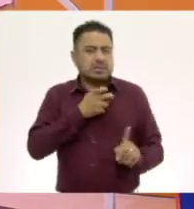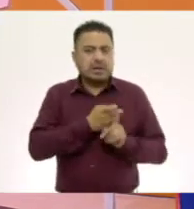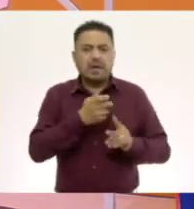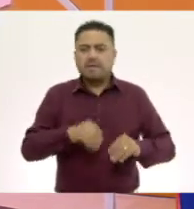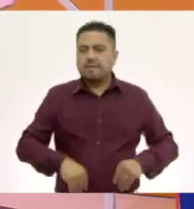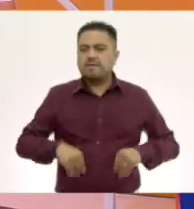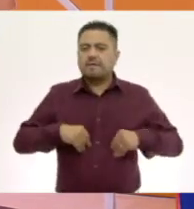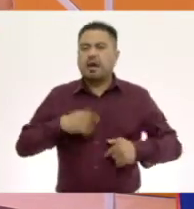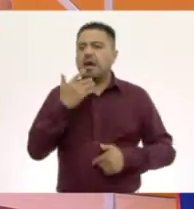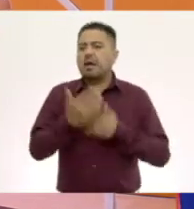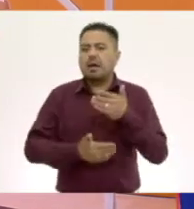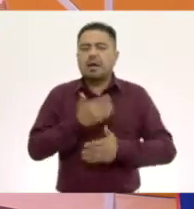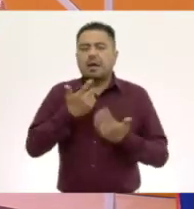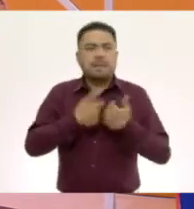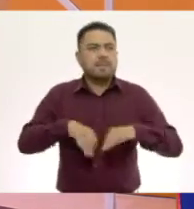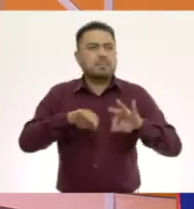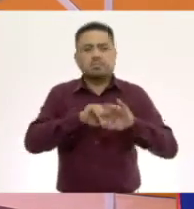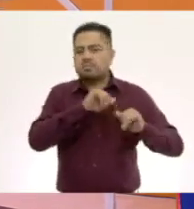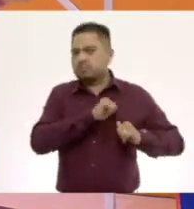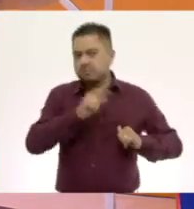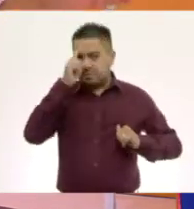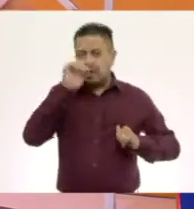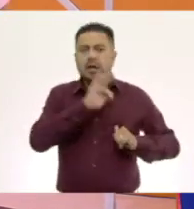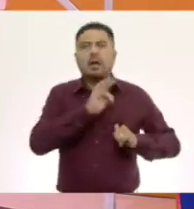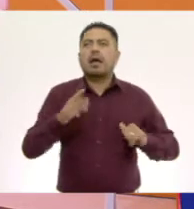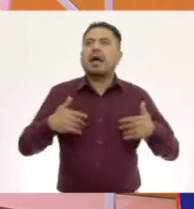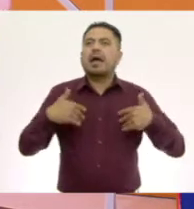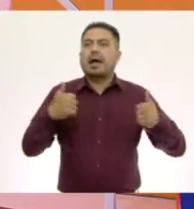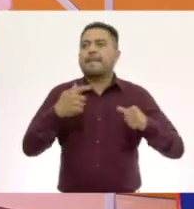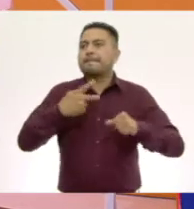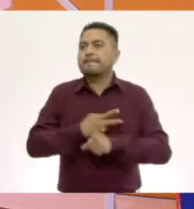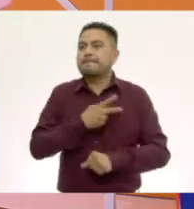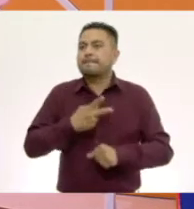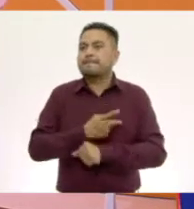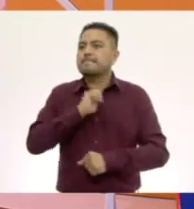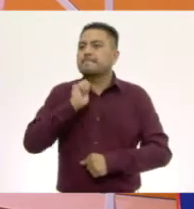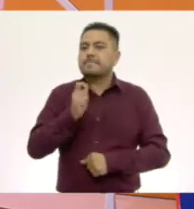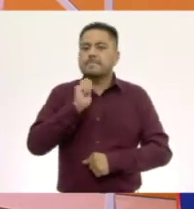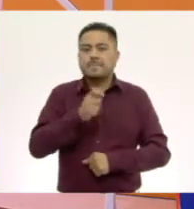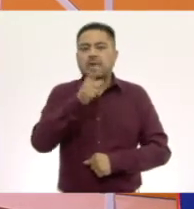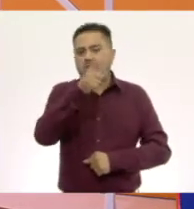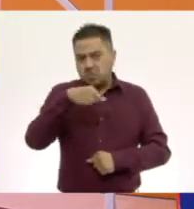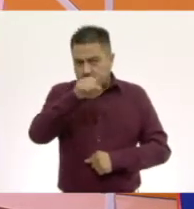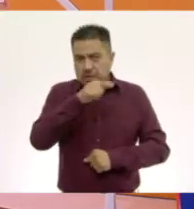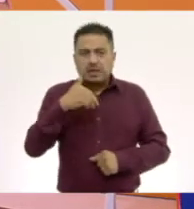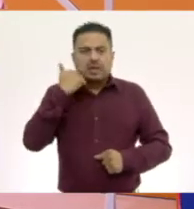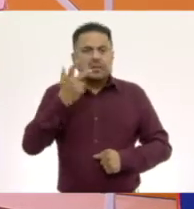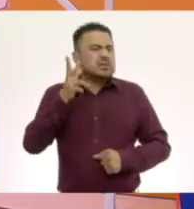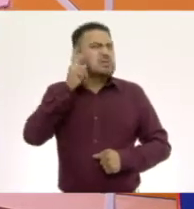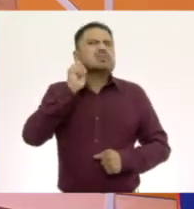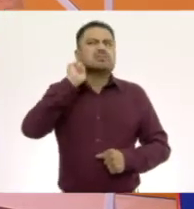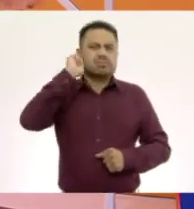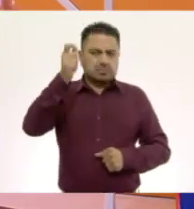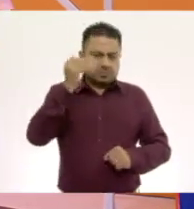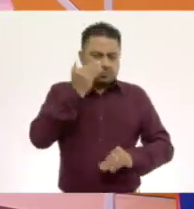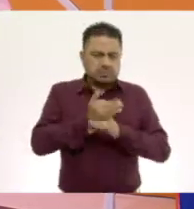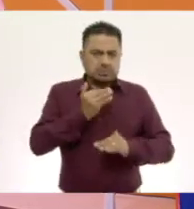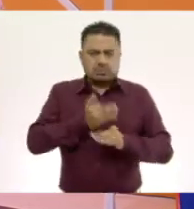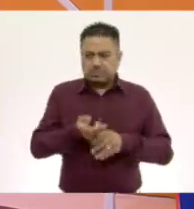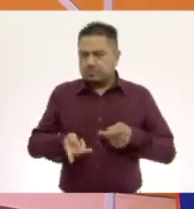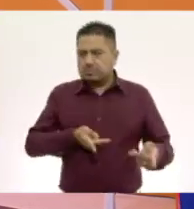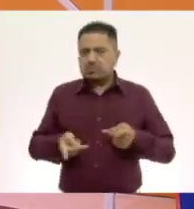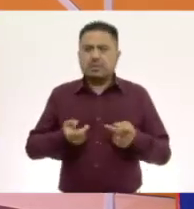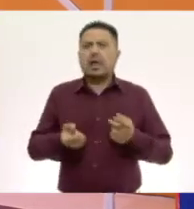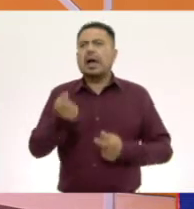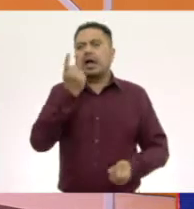nuestra vida y lo relevante que es para entender lo que sucede. ¿Ustedes quieren escuchar lo que prepararon